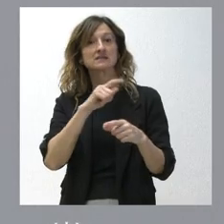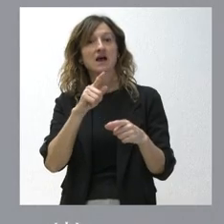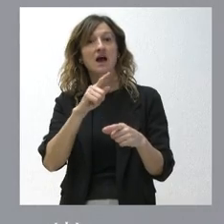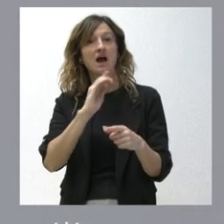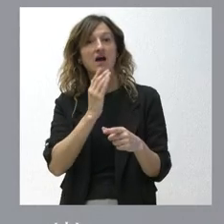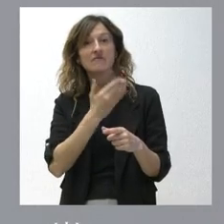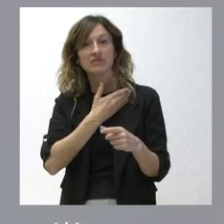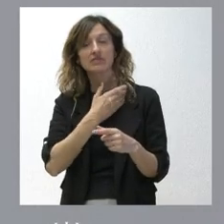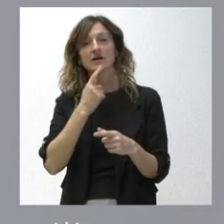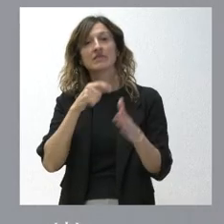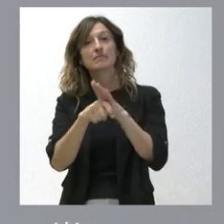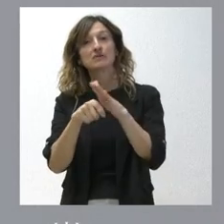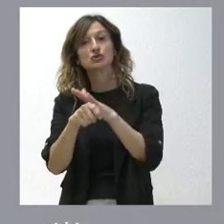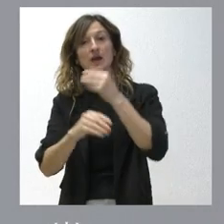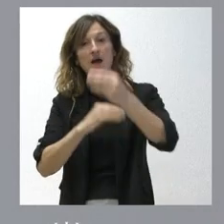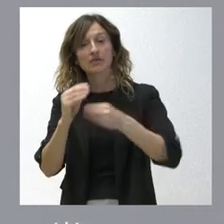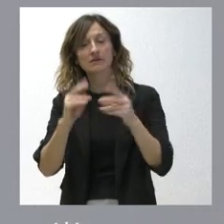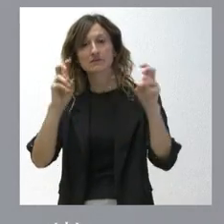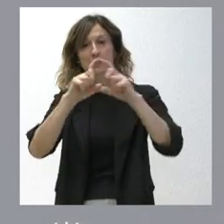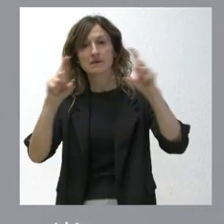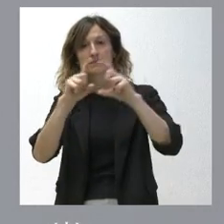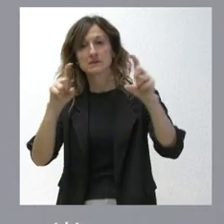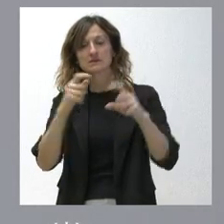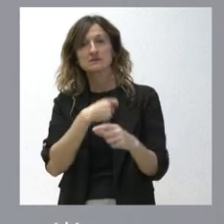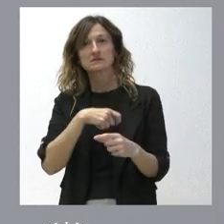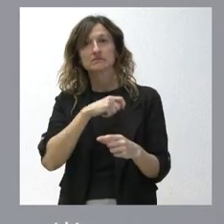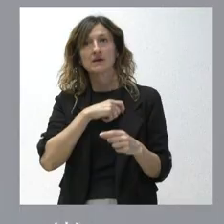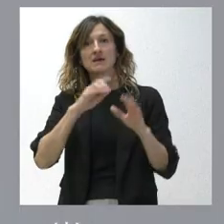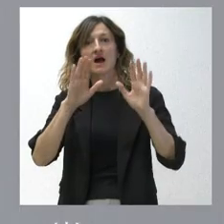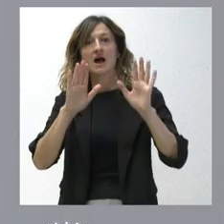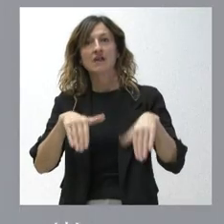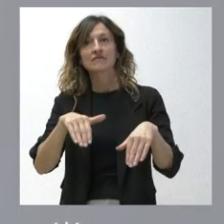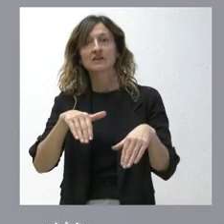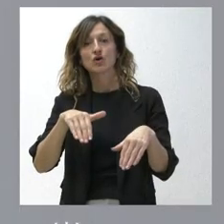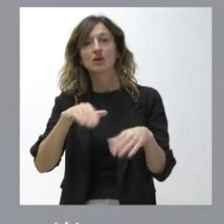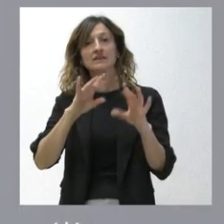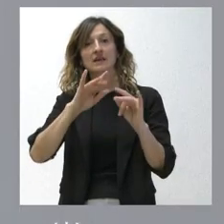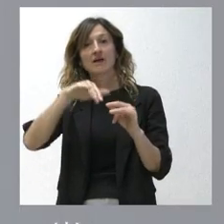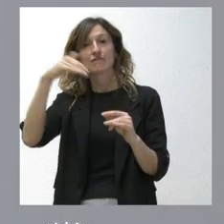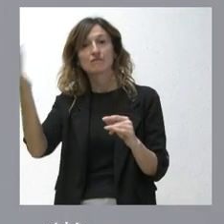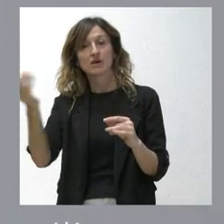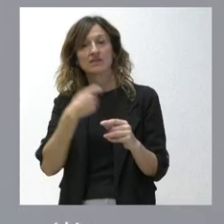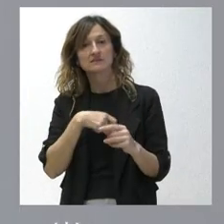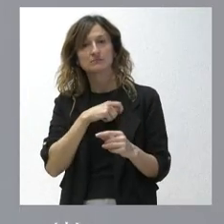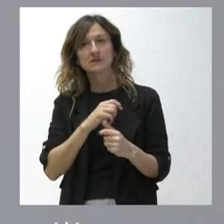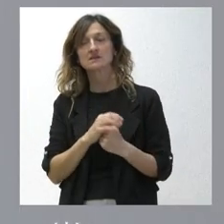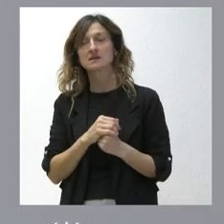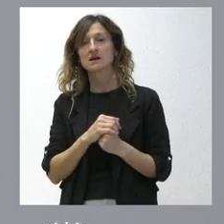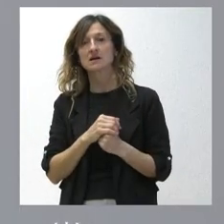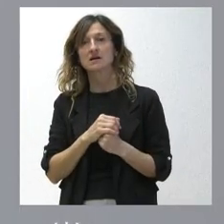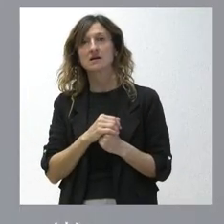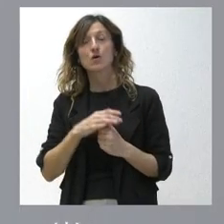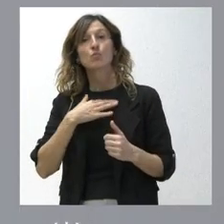inversiones que se iban a realizar por parte de empresas en España se lleven a cabo fuera del territorio español, podría ser que